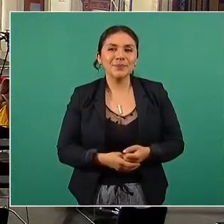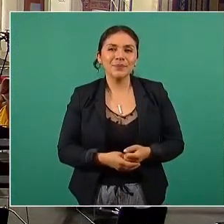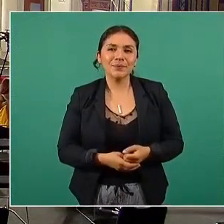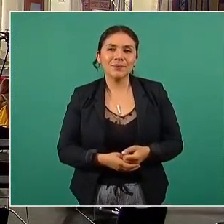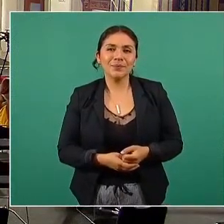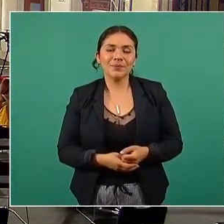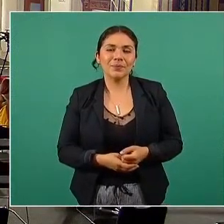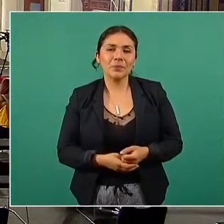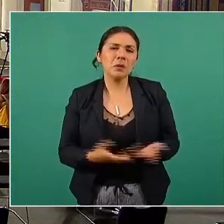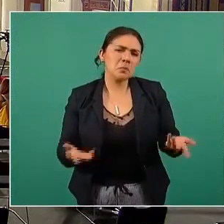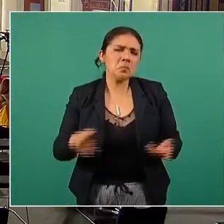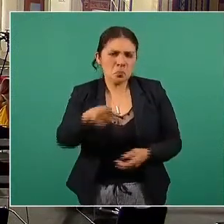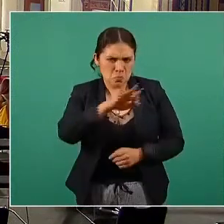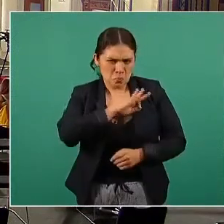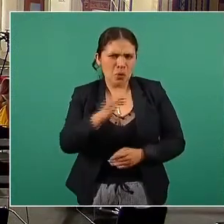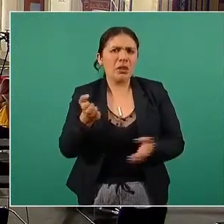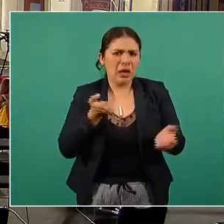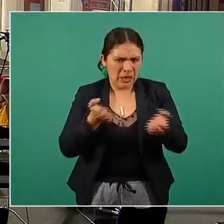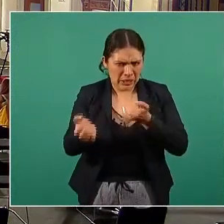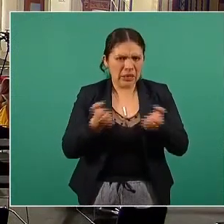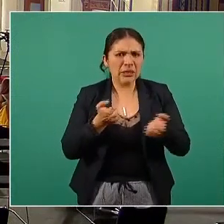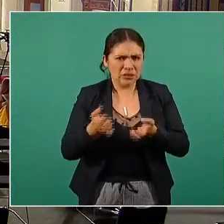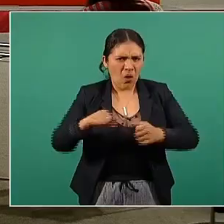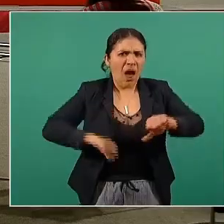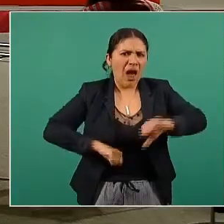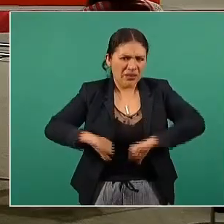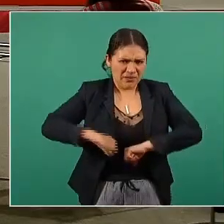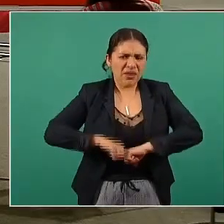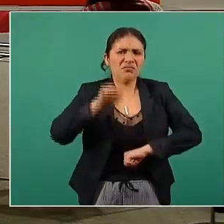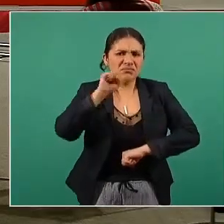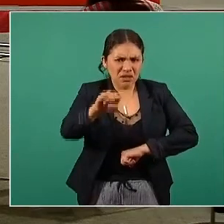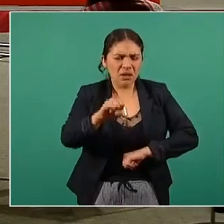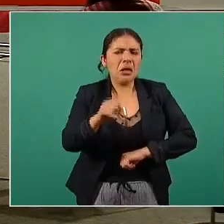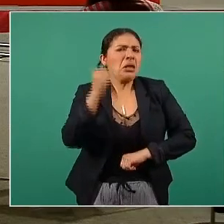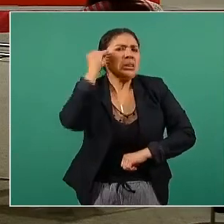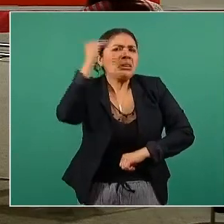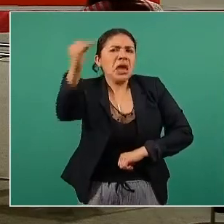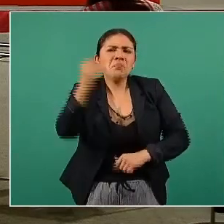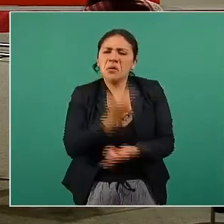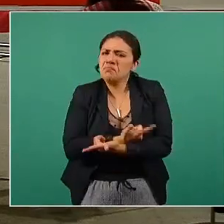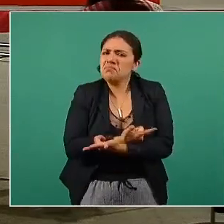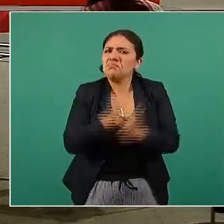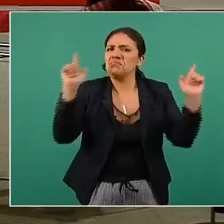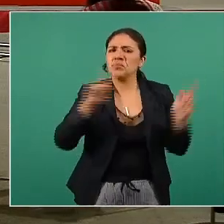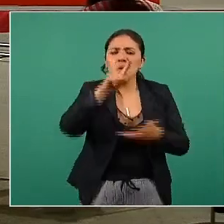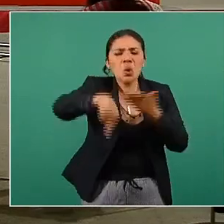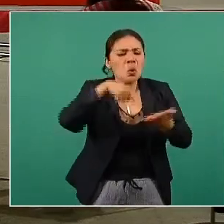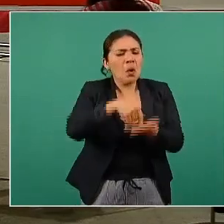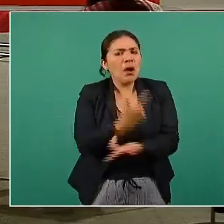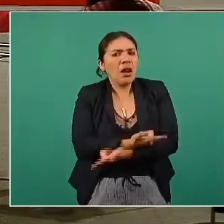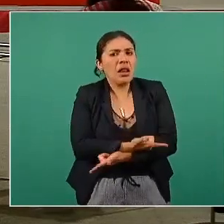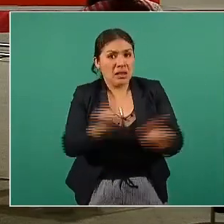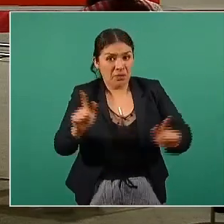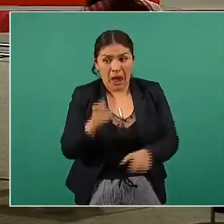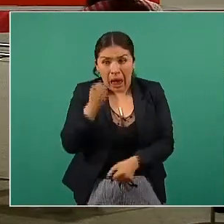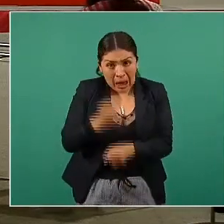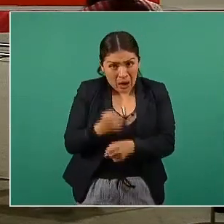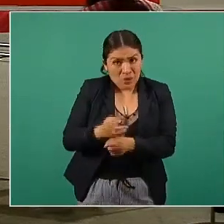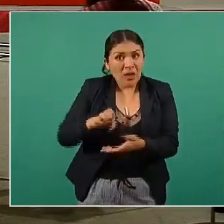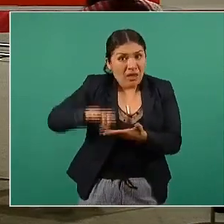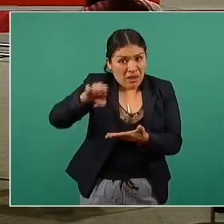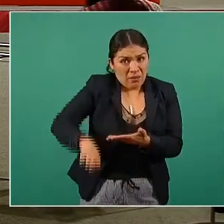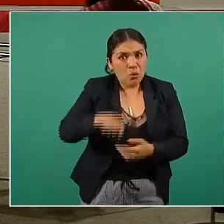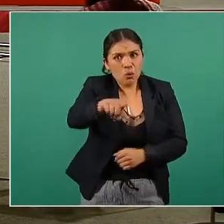podemos realizar actividad física en cualquier momento y en cualquier lugar incluso en este momento